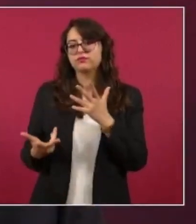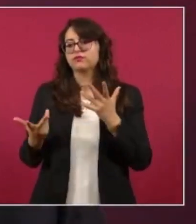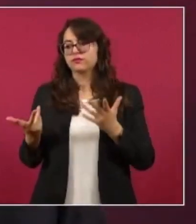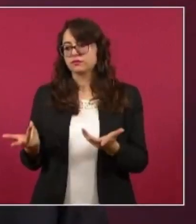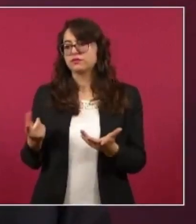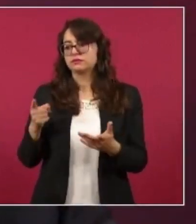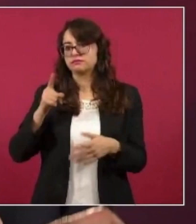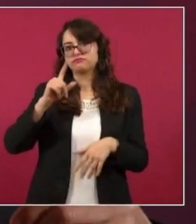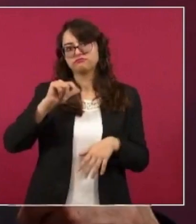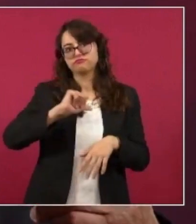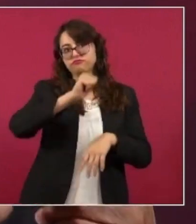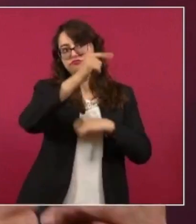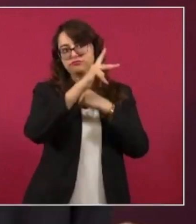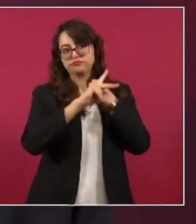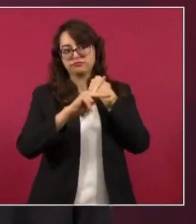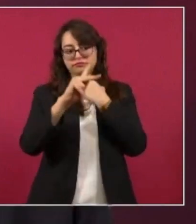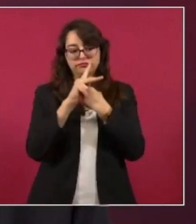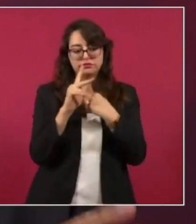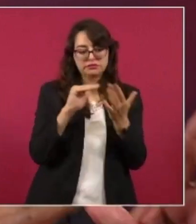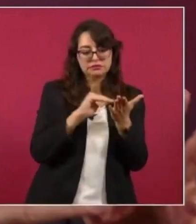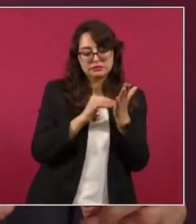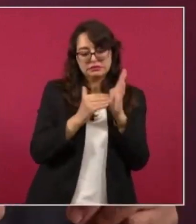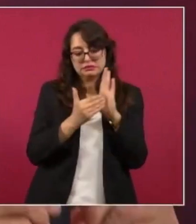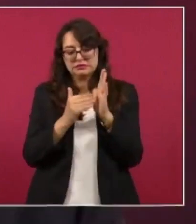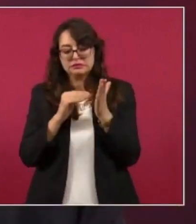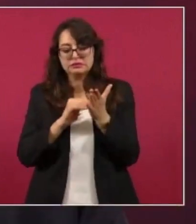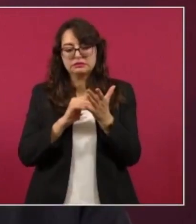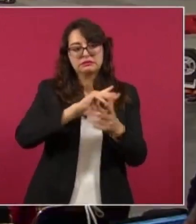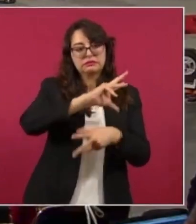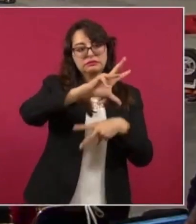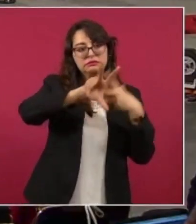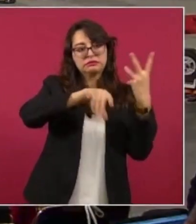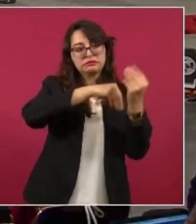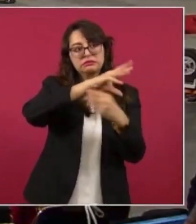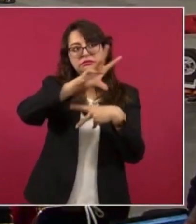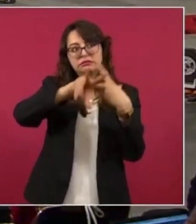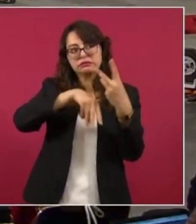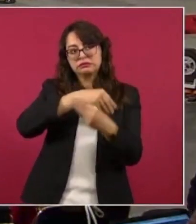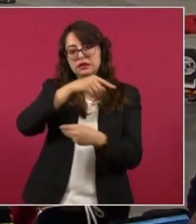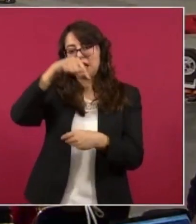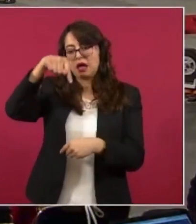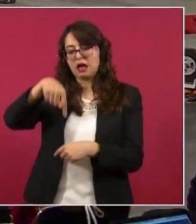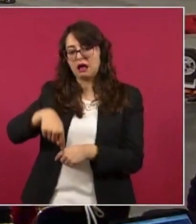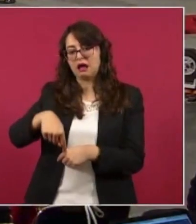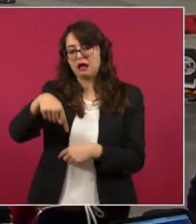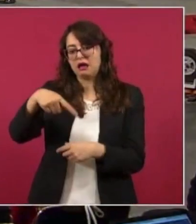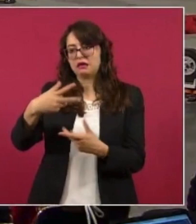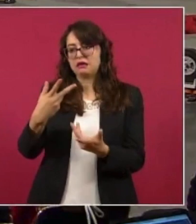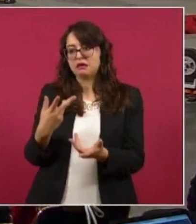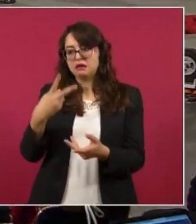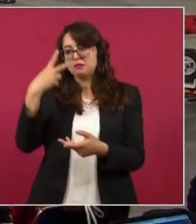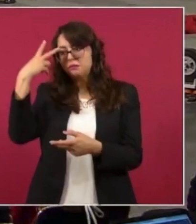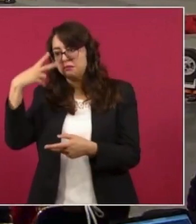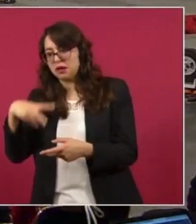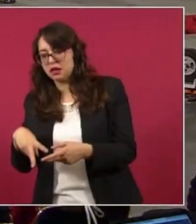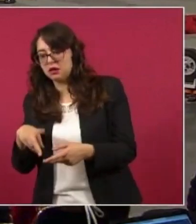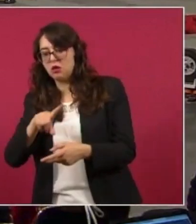invertidas, lavadas, drenadas en el Estado de Florida.